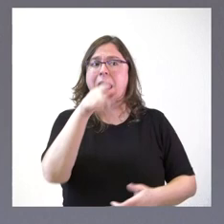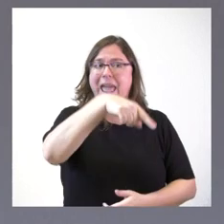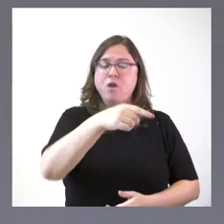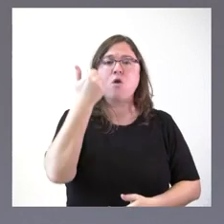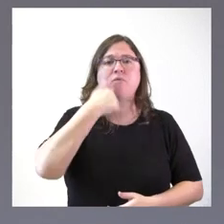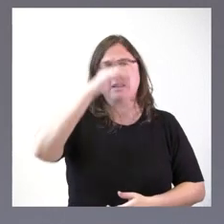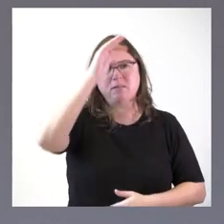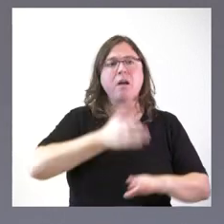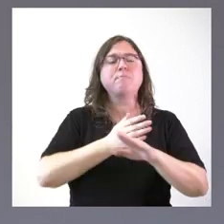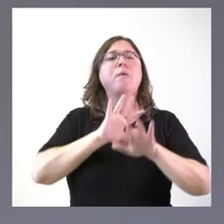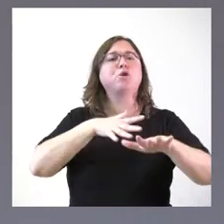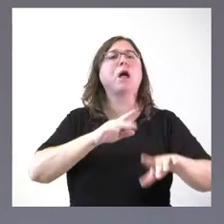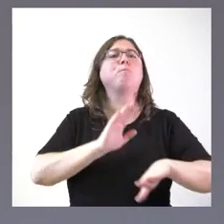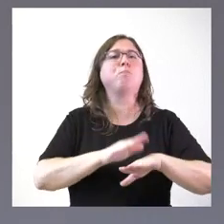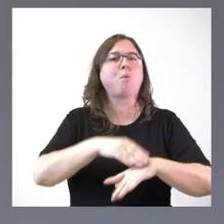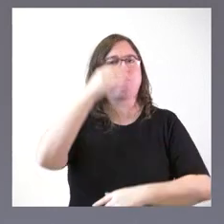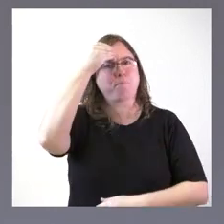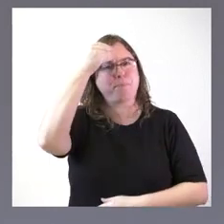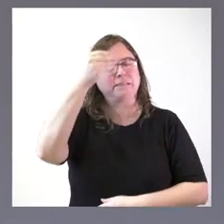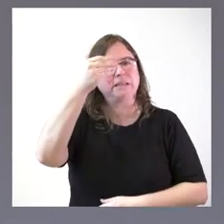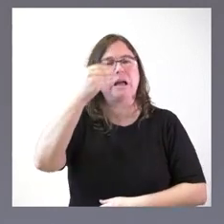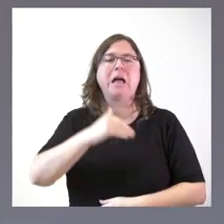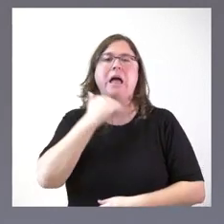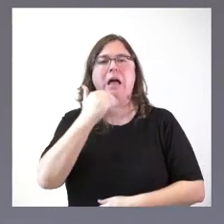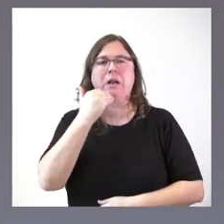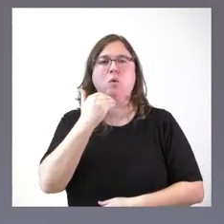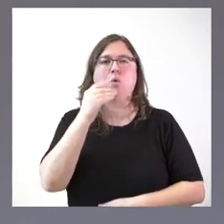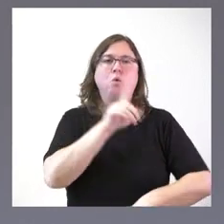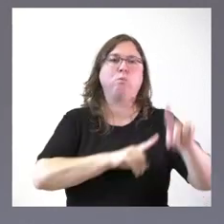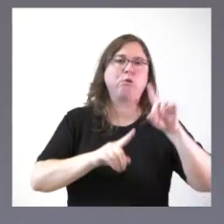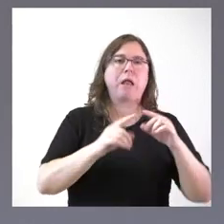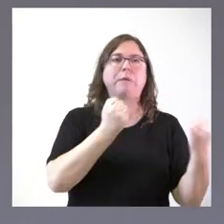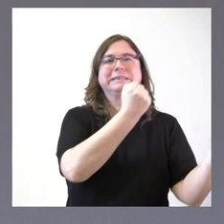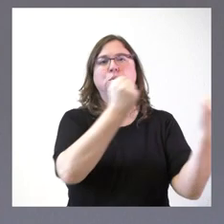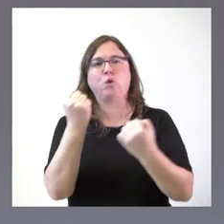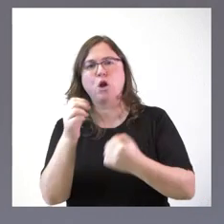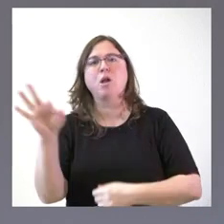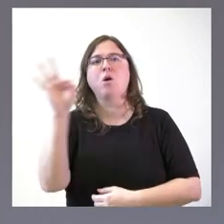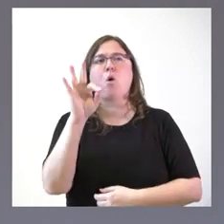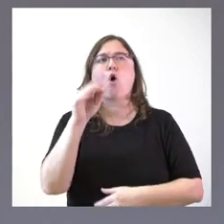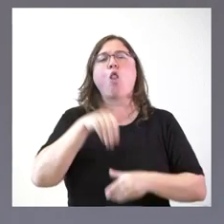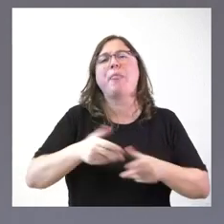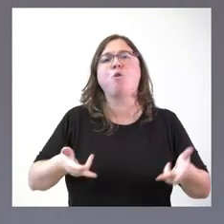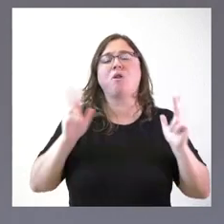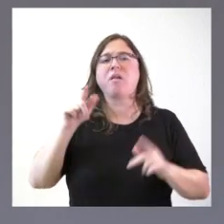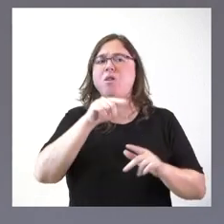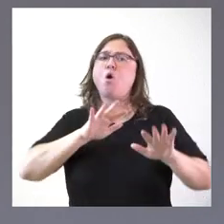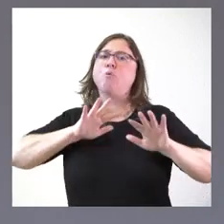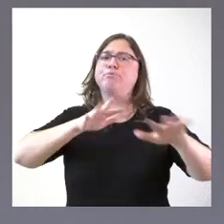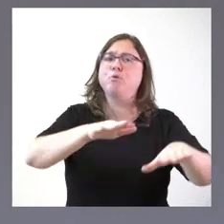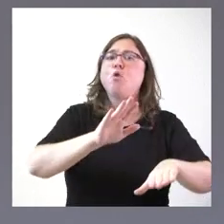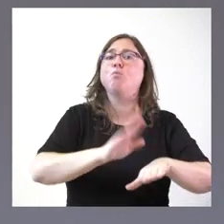no salen a protestar porque consideren que hay algún deterioro en las instituciones o en la democracia. Ellos salen a protestar